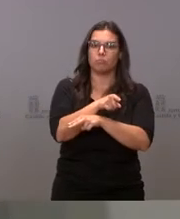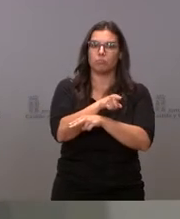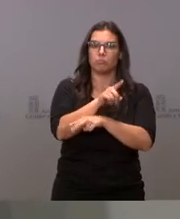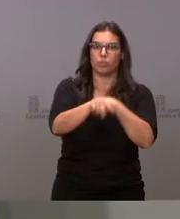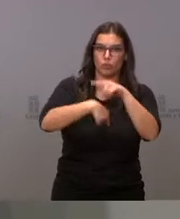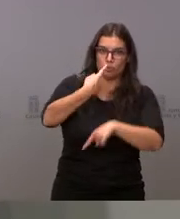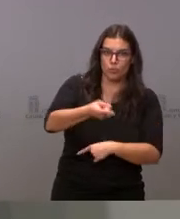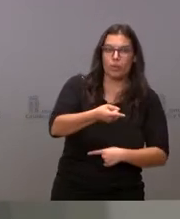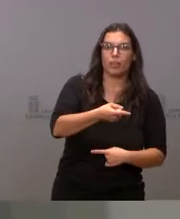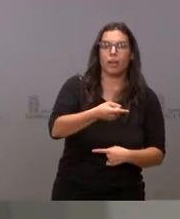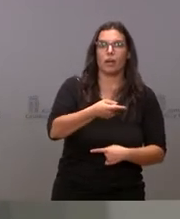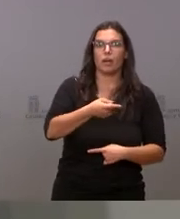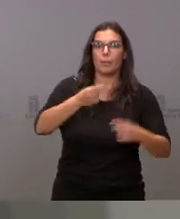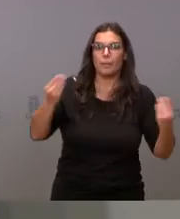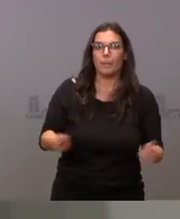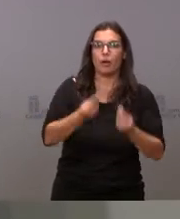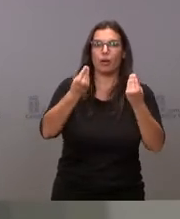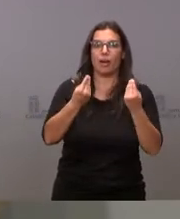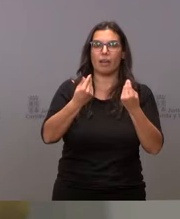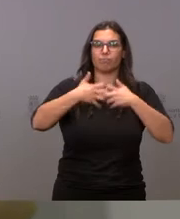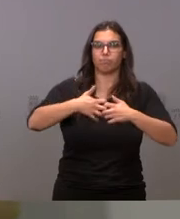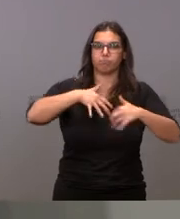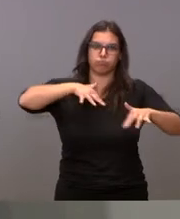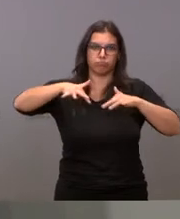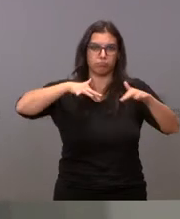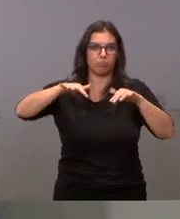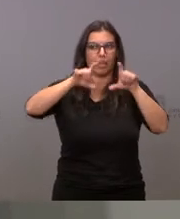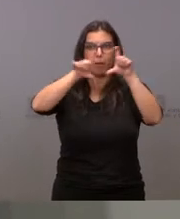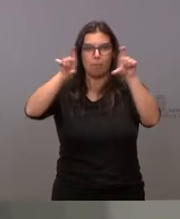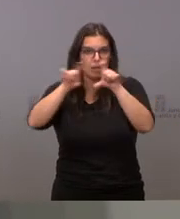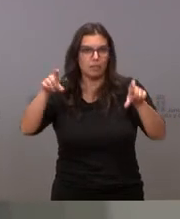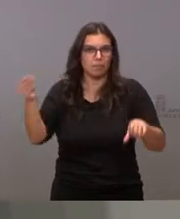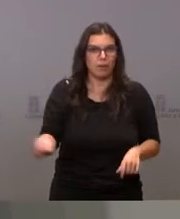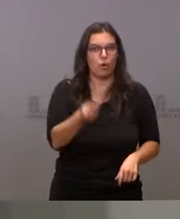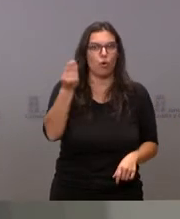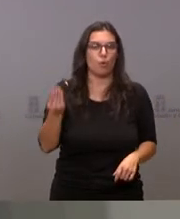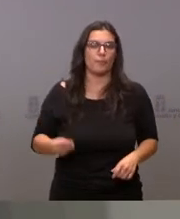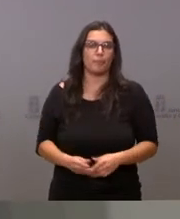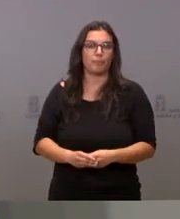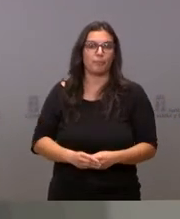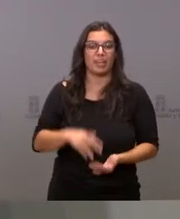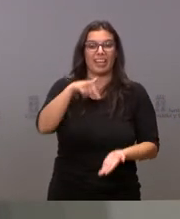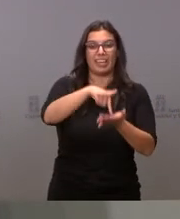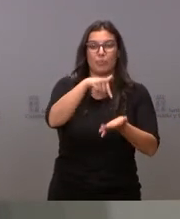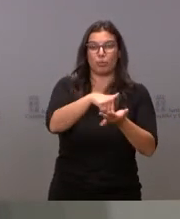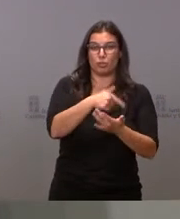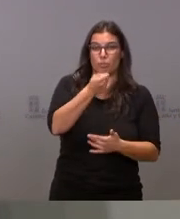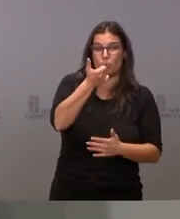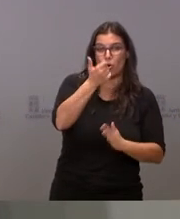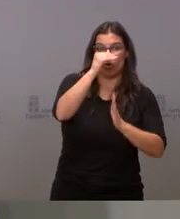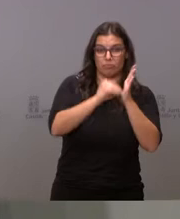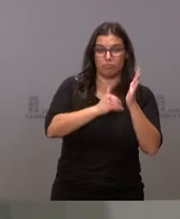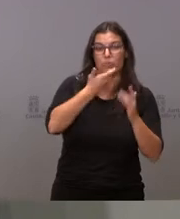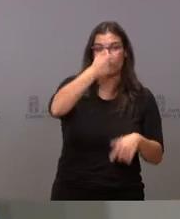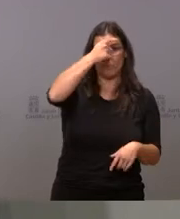mejorar el funcionamiento de nuestras empresas. Creemos que una fiscalidad baja en el entorno rural, la